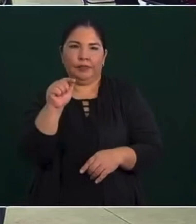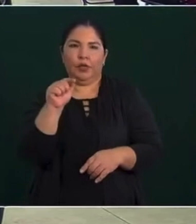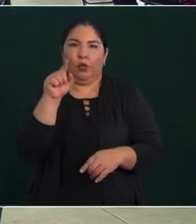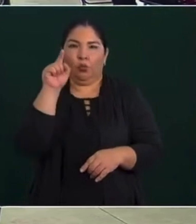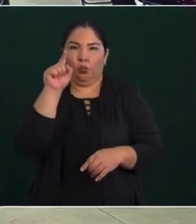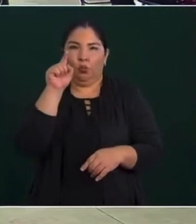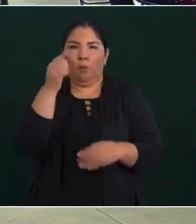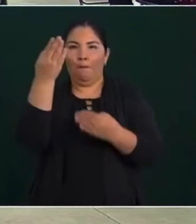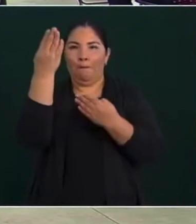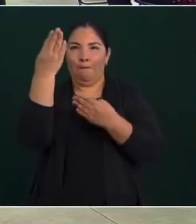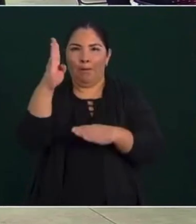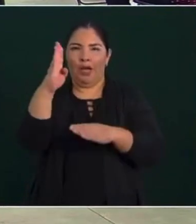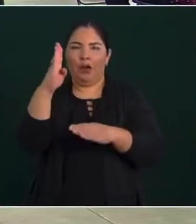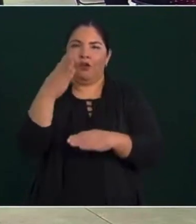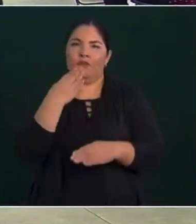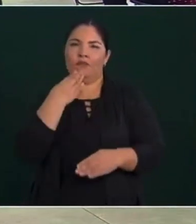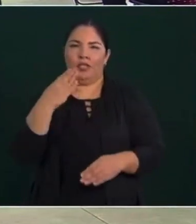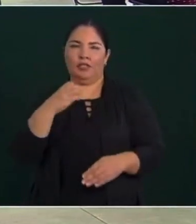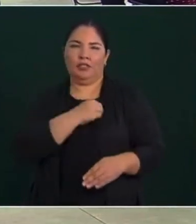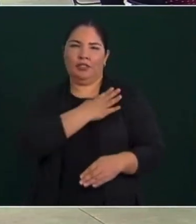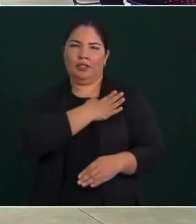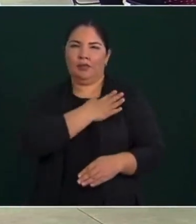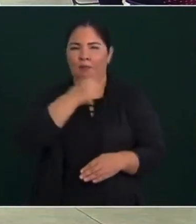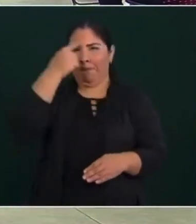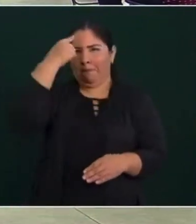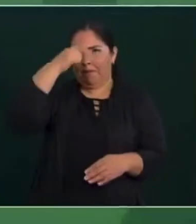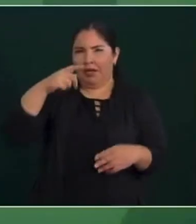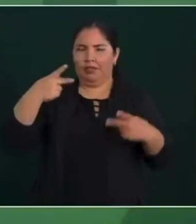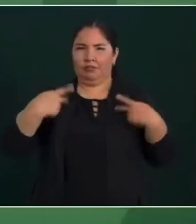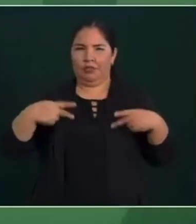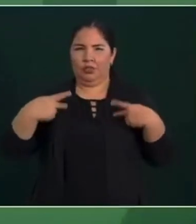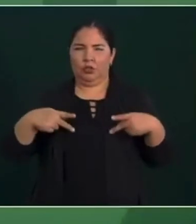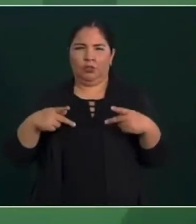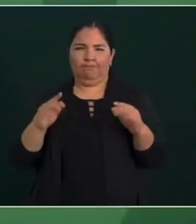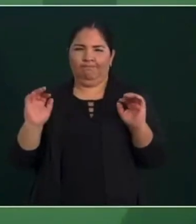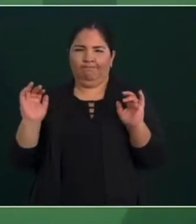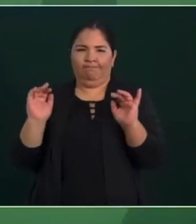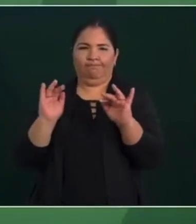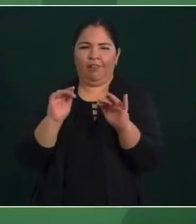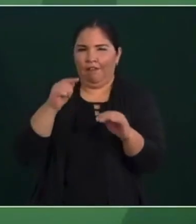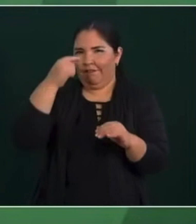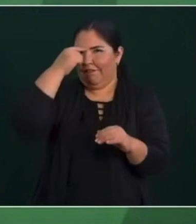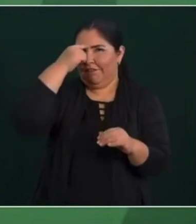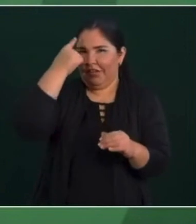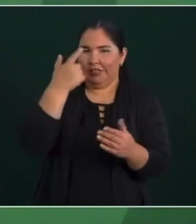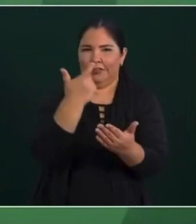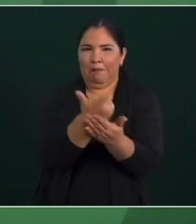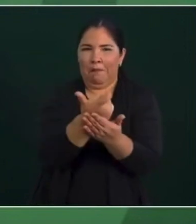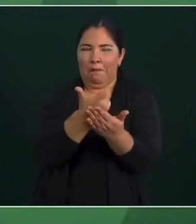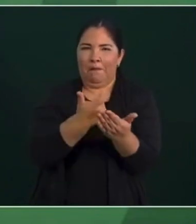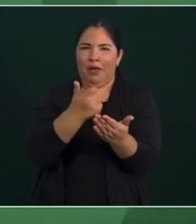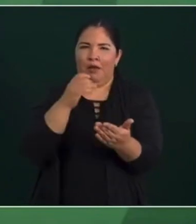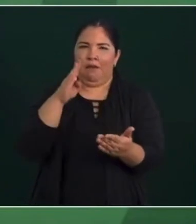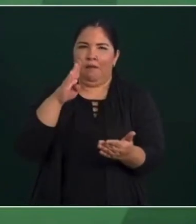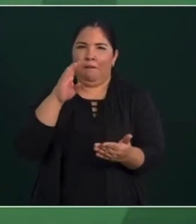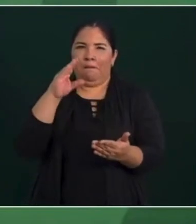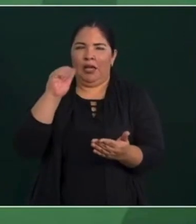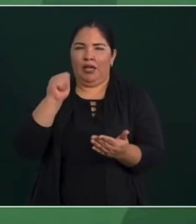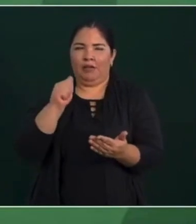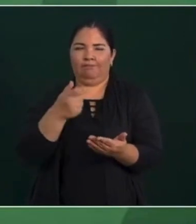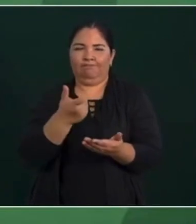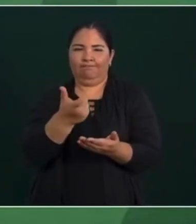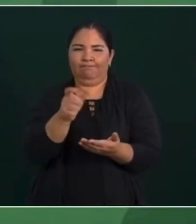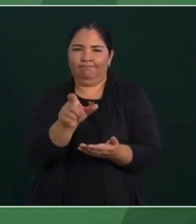una sucursal del Banco del Bienestar para que la gente pueda sacar